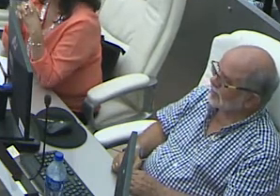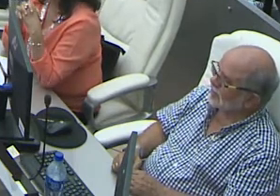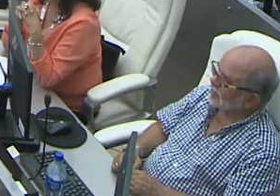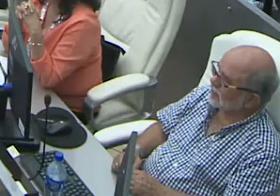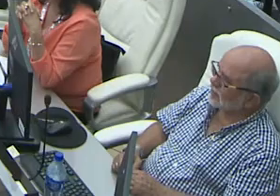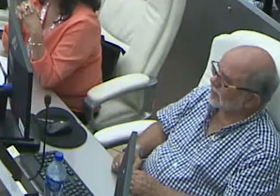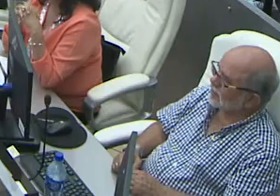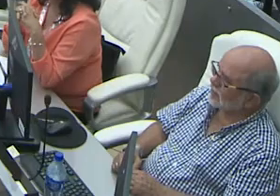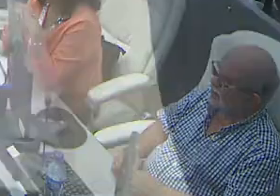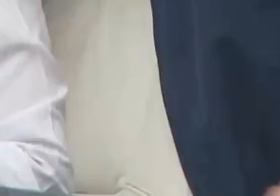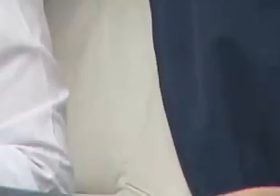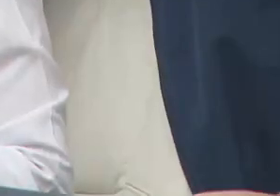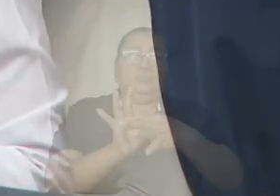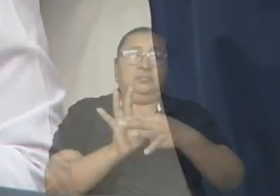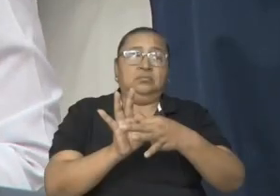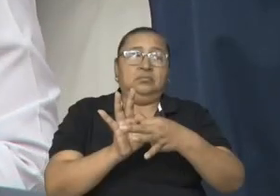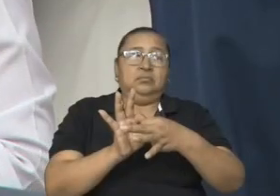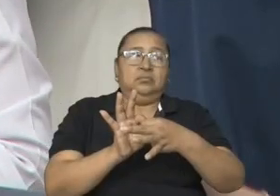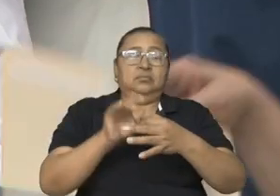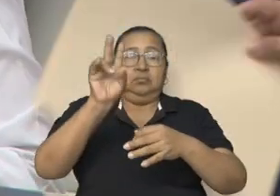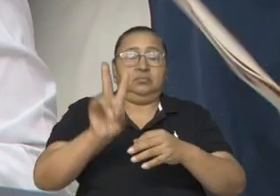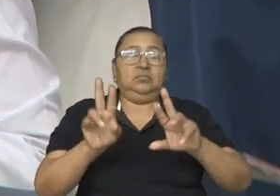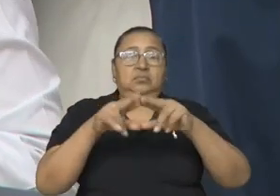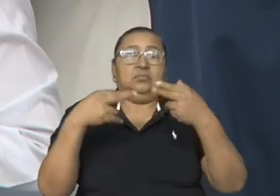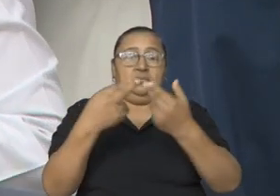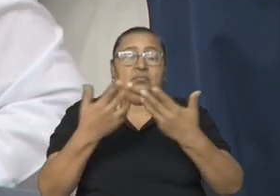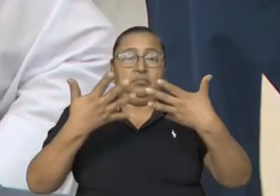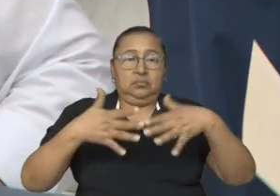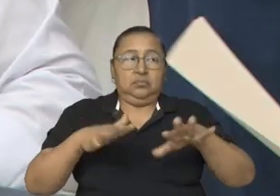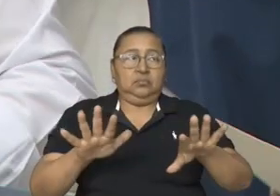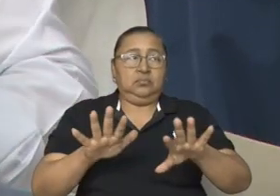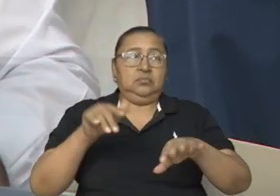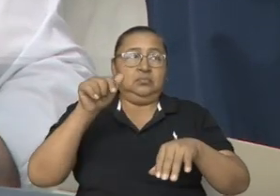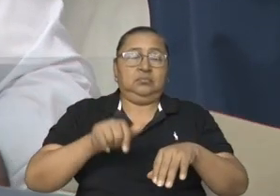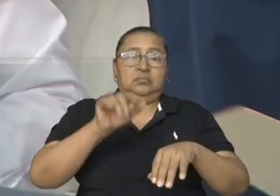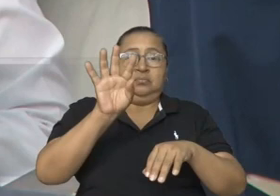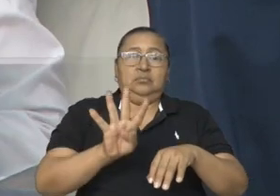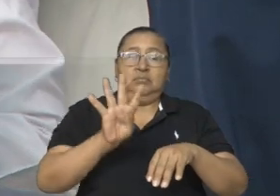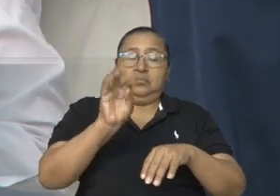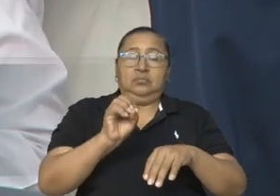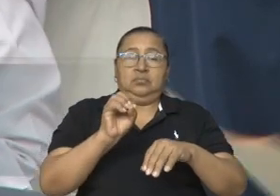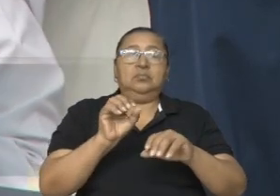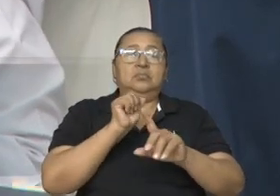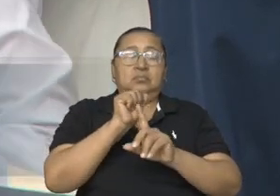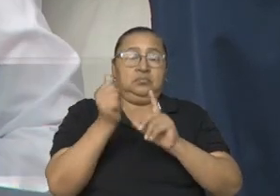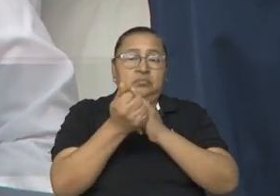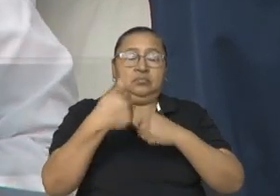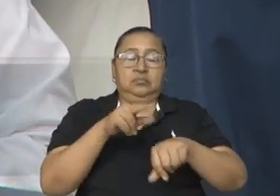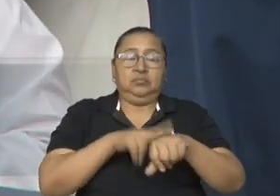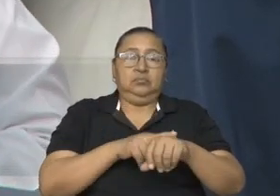reanudamos la segunda sesión ordinaria de la 40 legislatura.